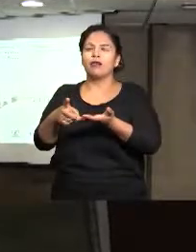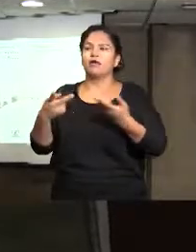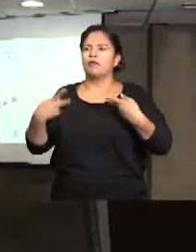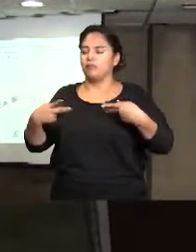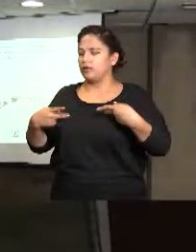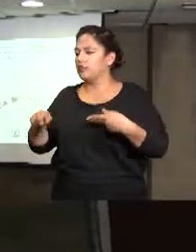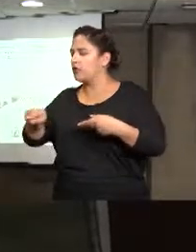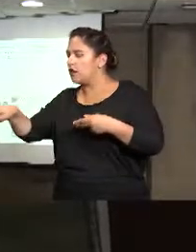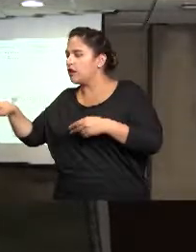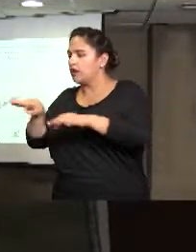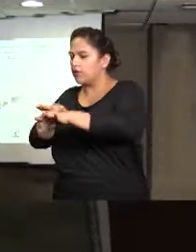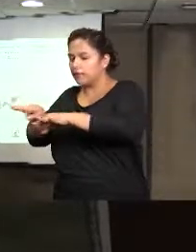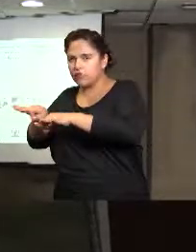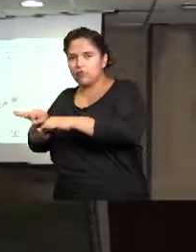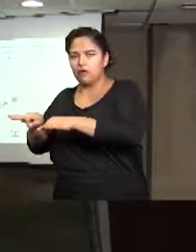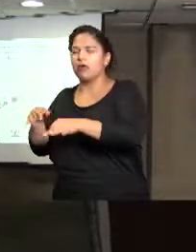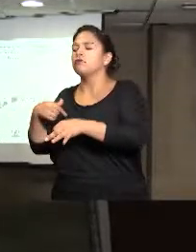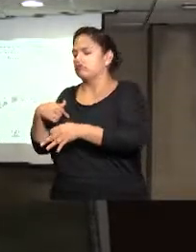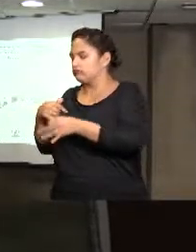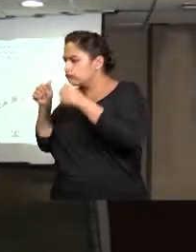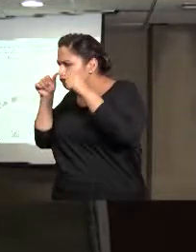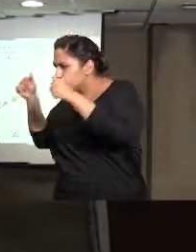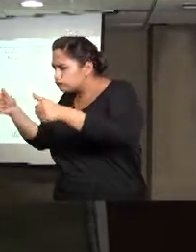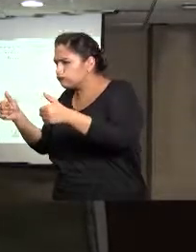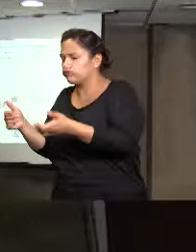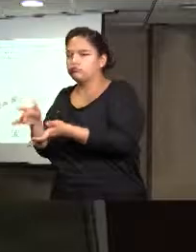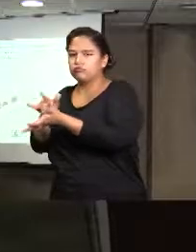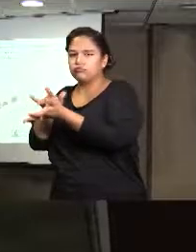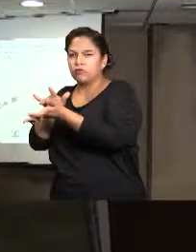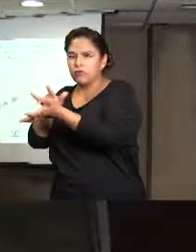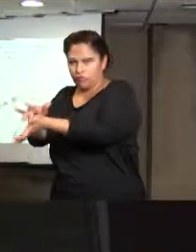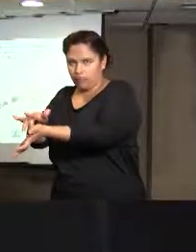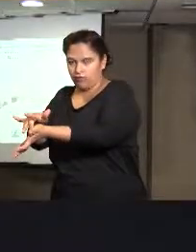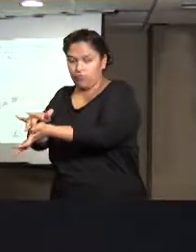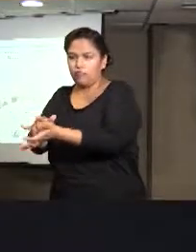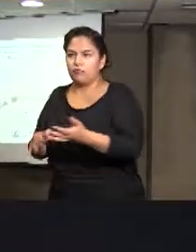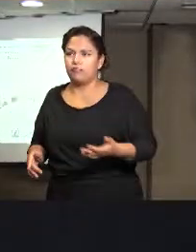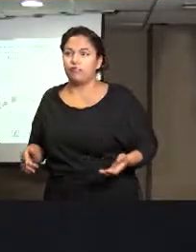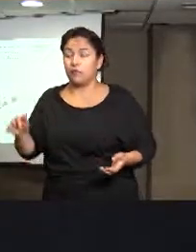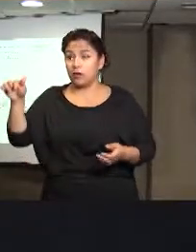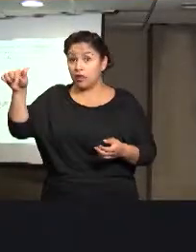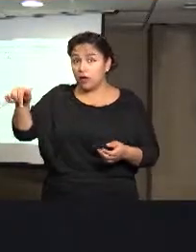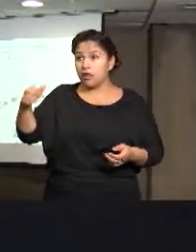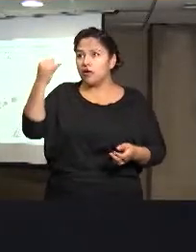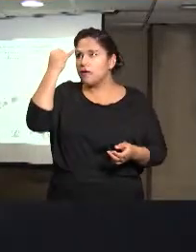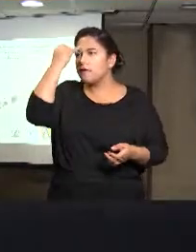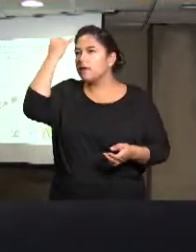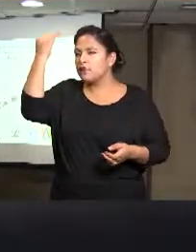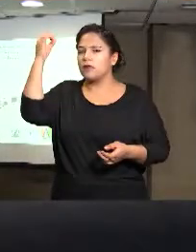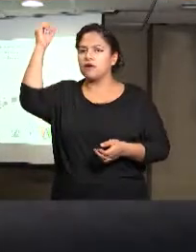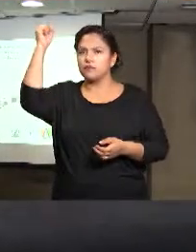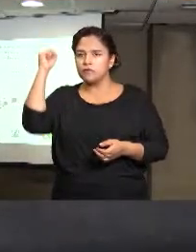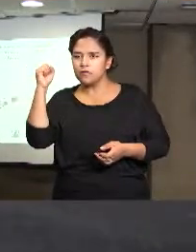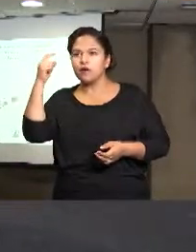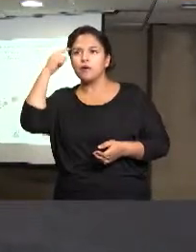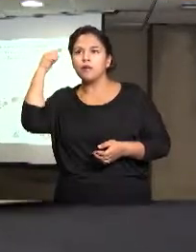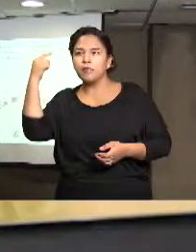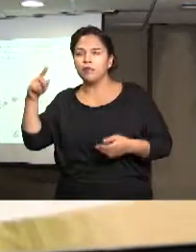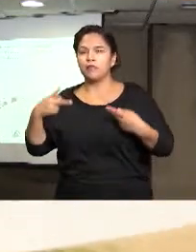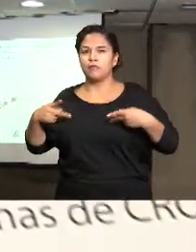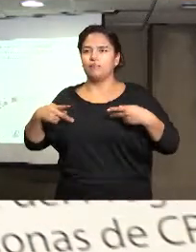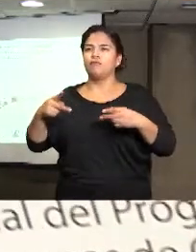agremiados, en este sindicalismo, en esta idea de un sindicalismo de vanguardia,